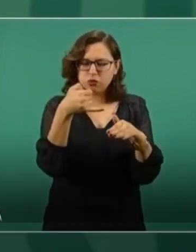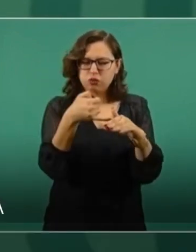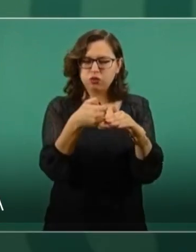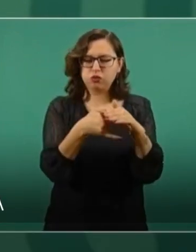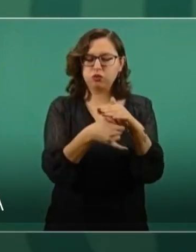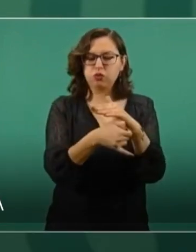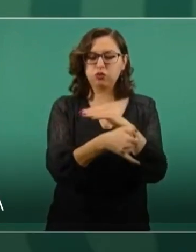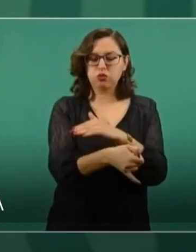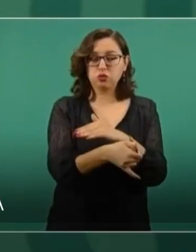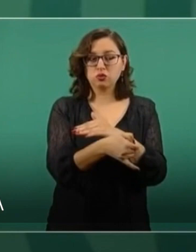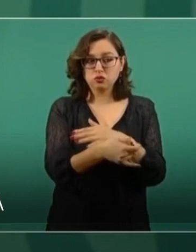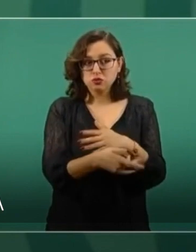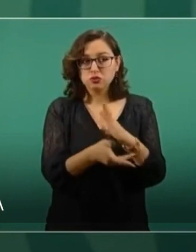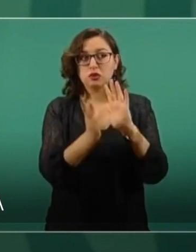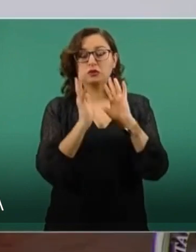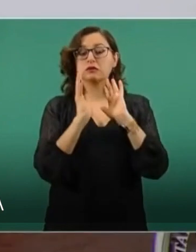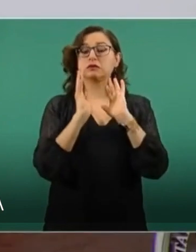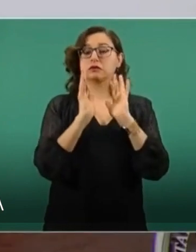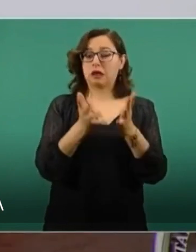democracia Por lo tanto,